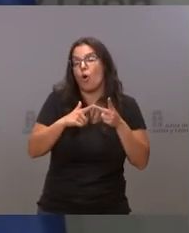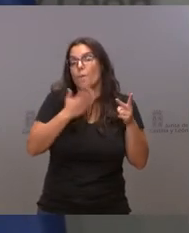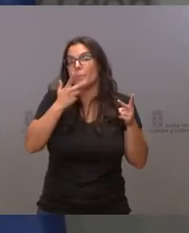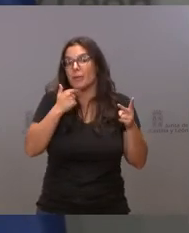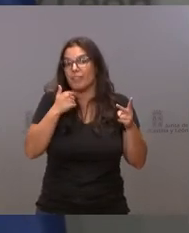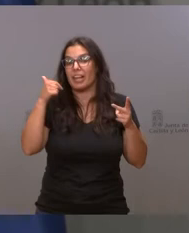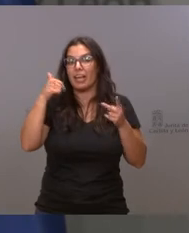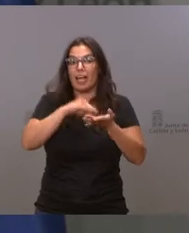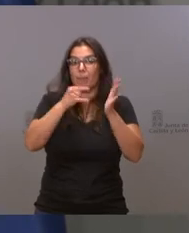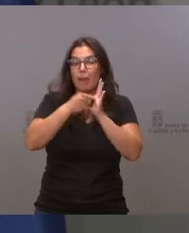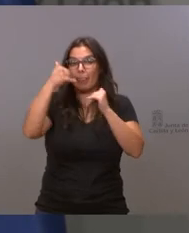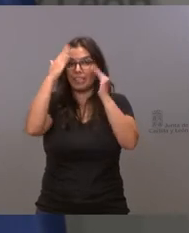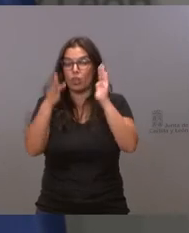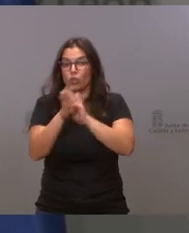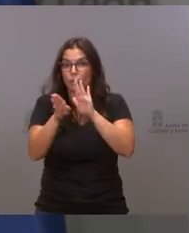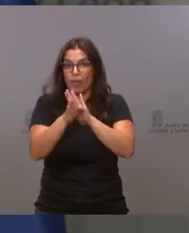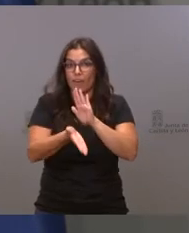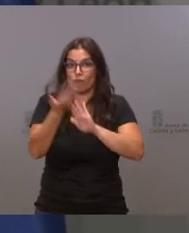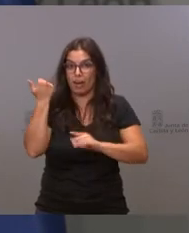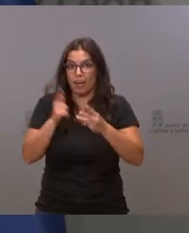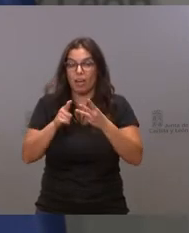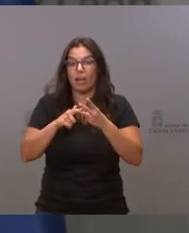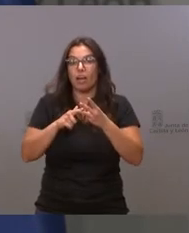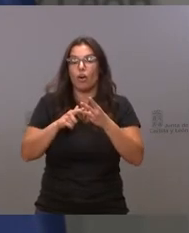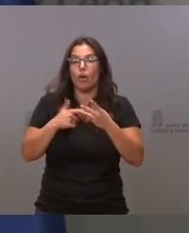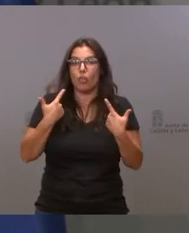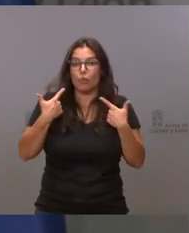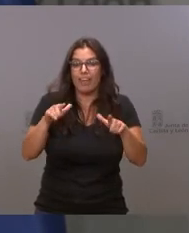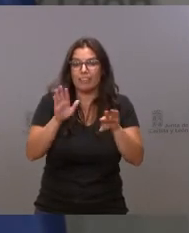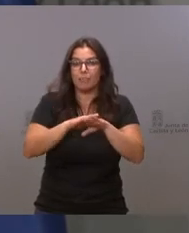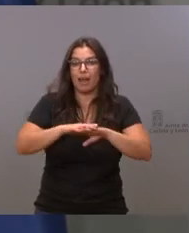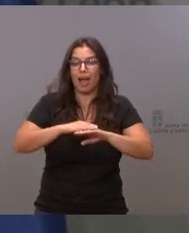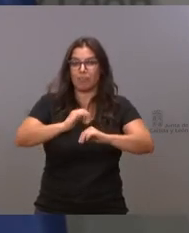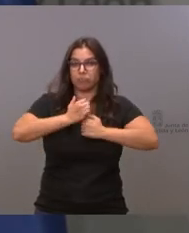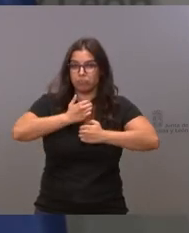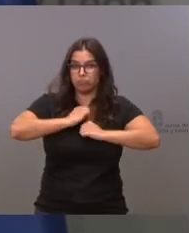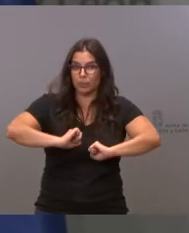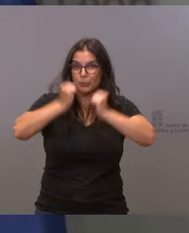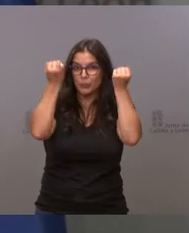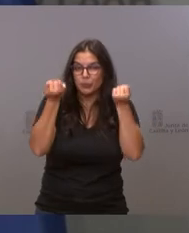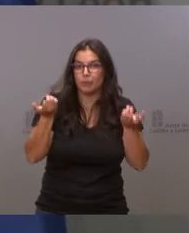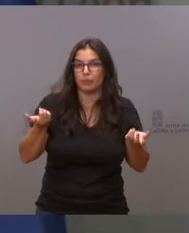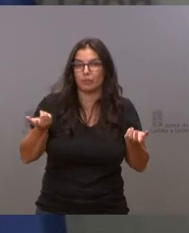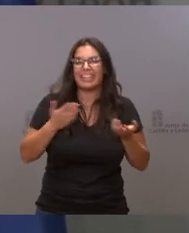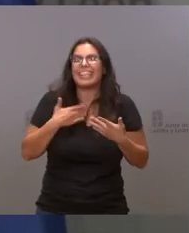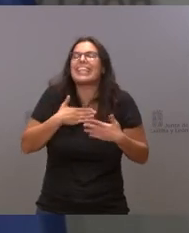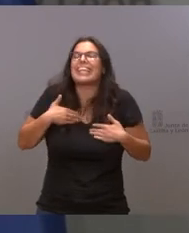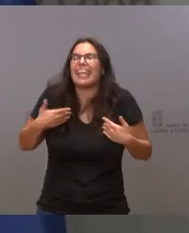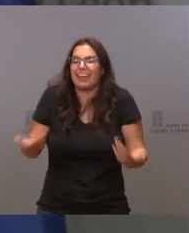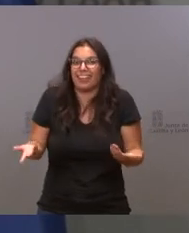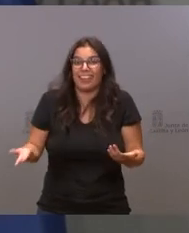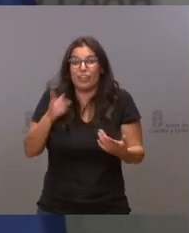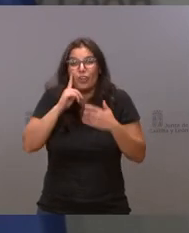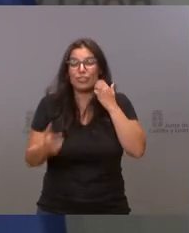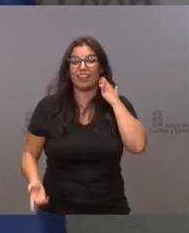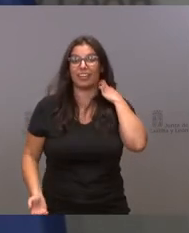atención continuada? ¿El plan de unidades de soporte vital? ¿El papel de la enfermería? ¿Qué es lo que quiere? Es que no